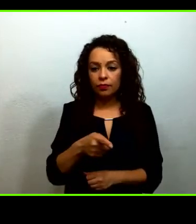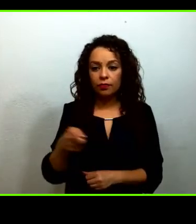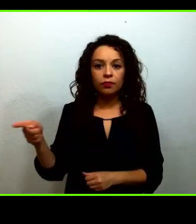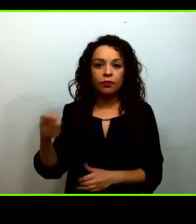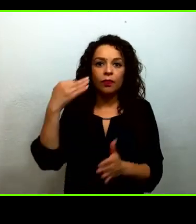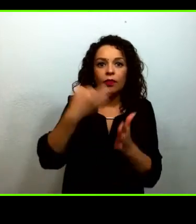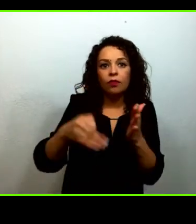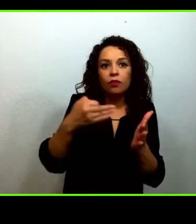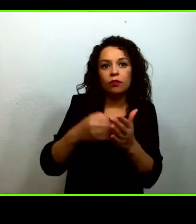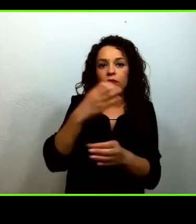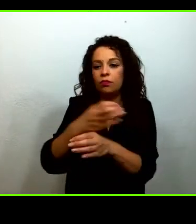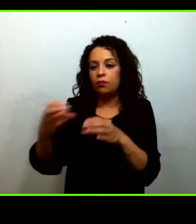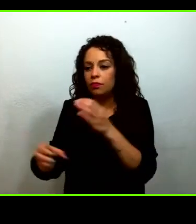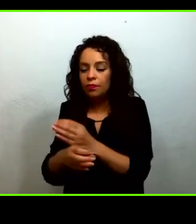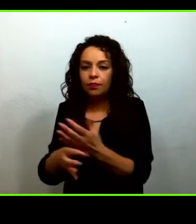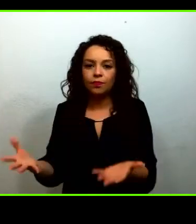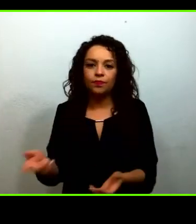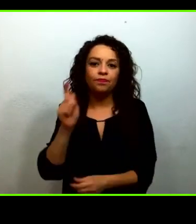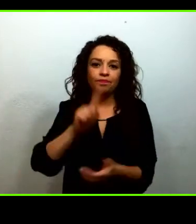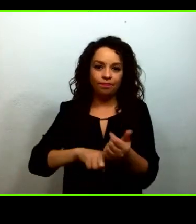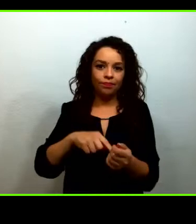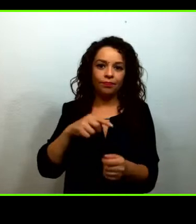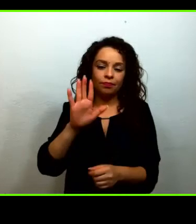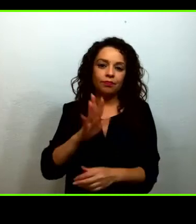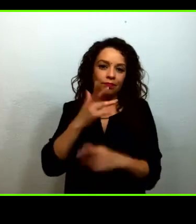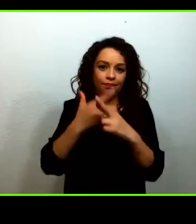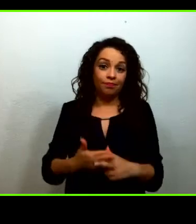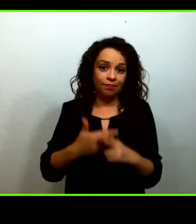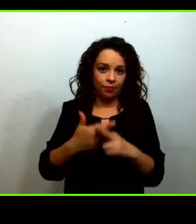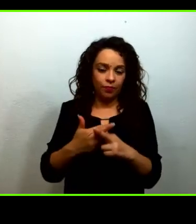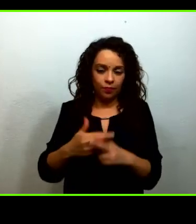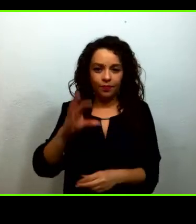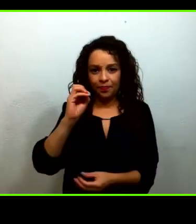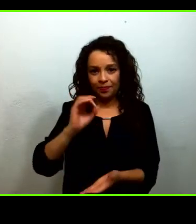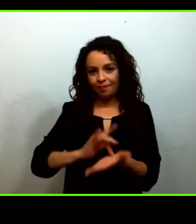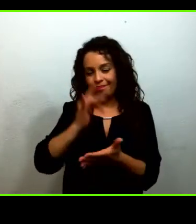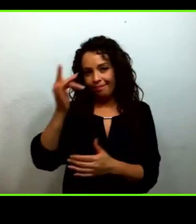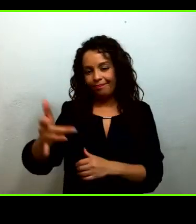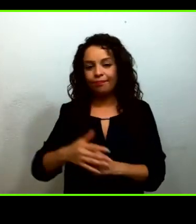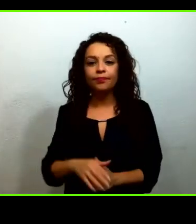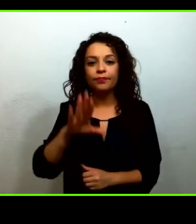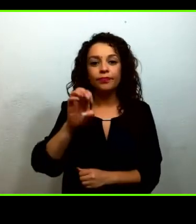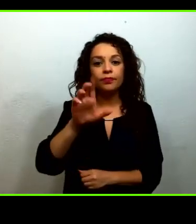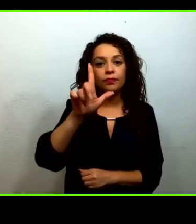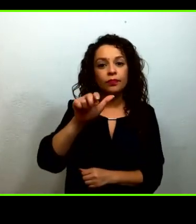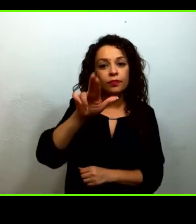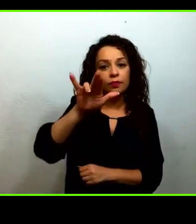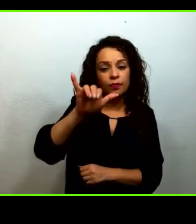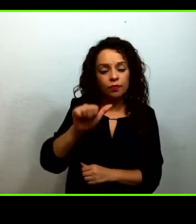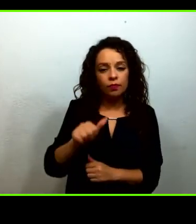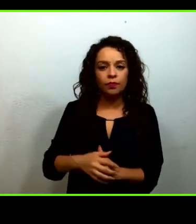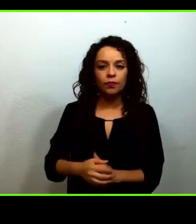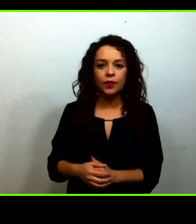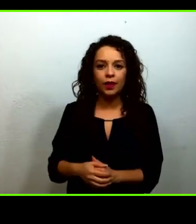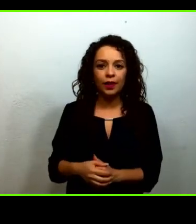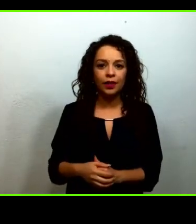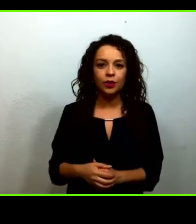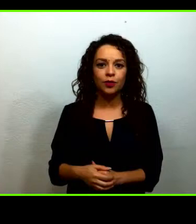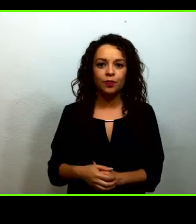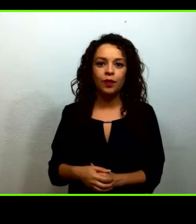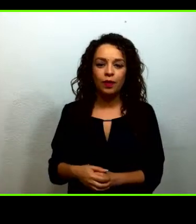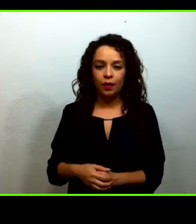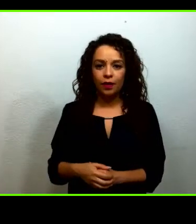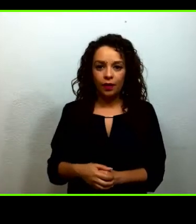muchas gracias de nuevo. Cecilia, pensando en estas alianzas que son necesarias